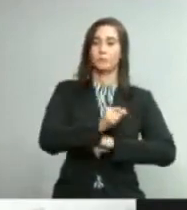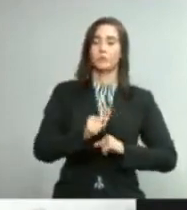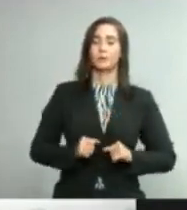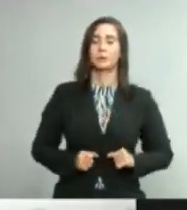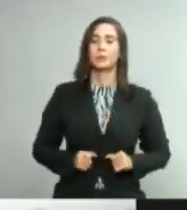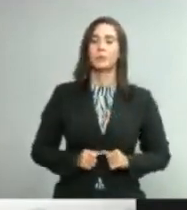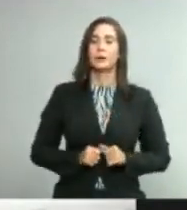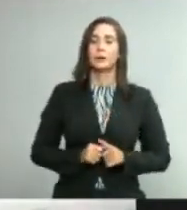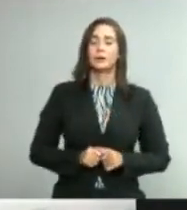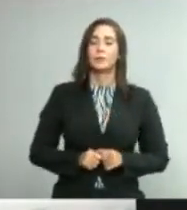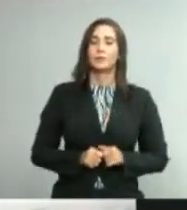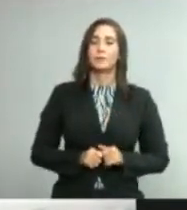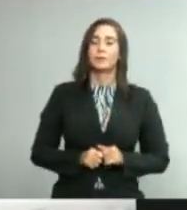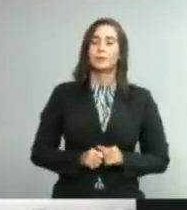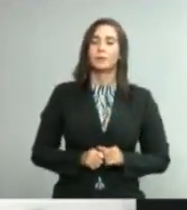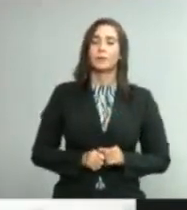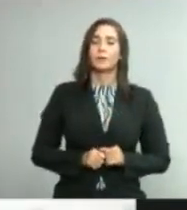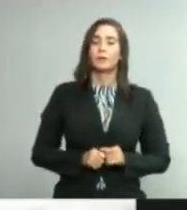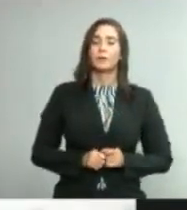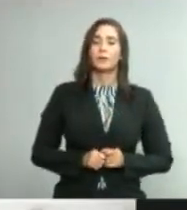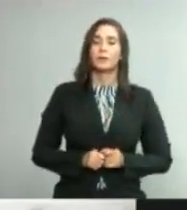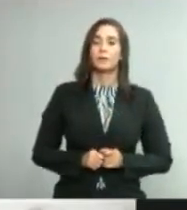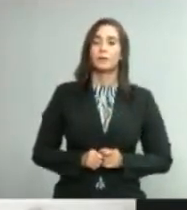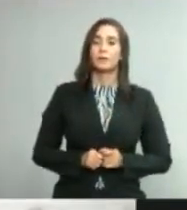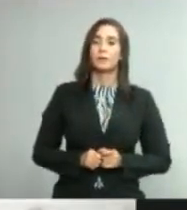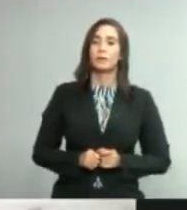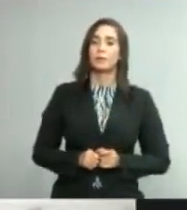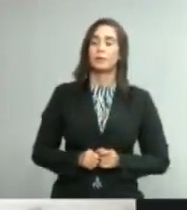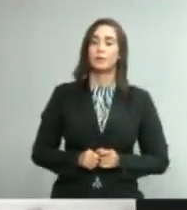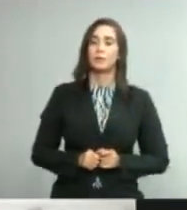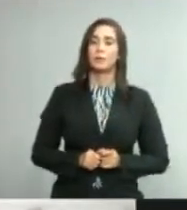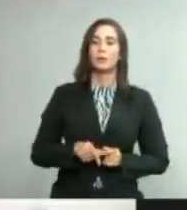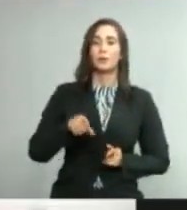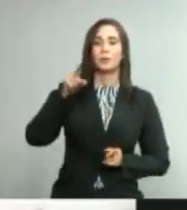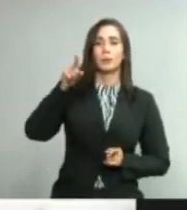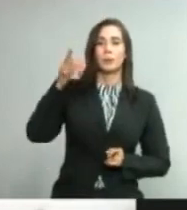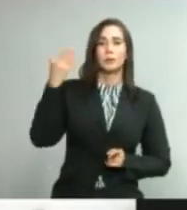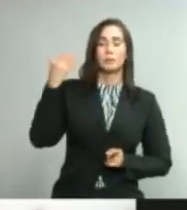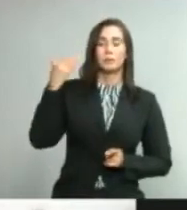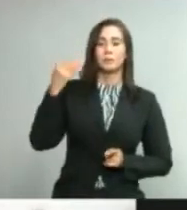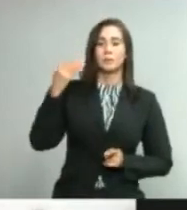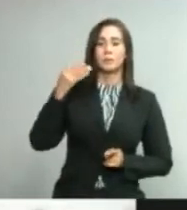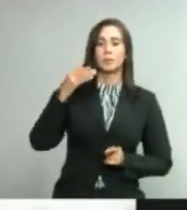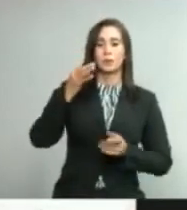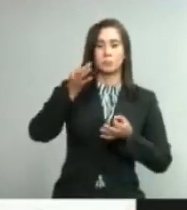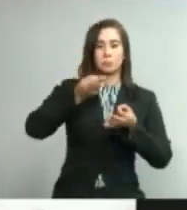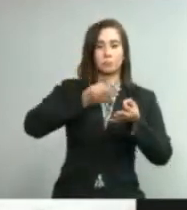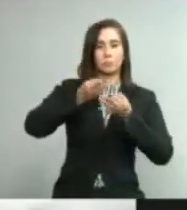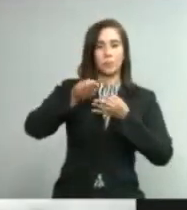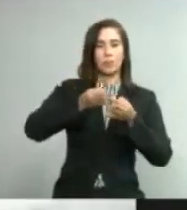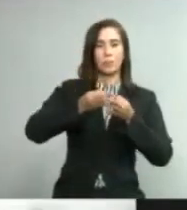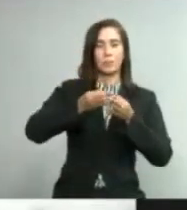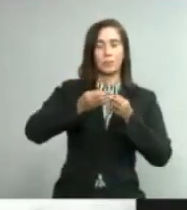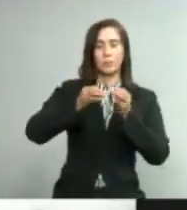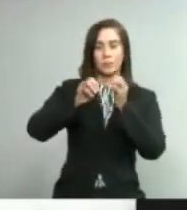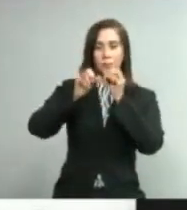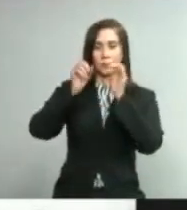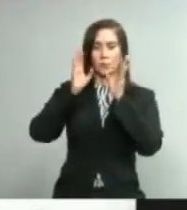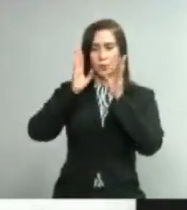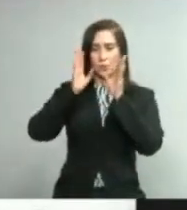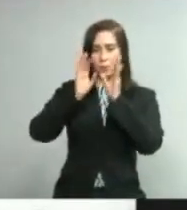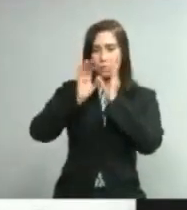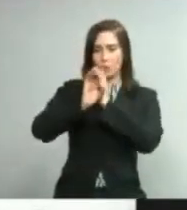Ministro, usted en una de sus 20 relaciones habló de unos focos importados. Sin embargo, nunca lo definió.